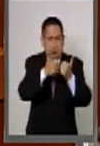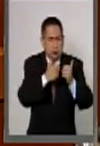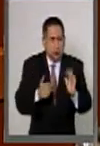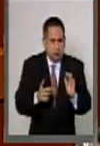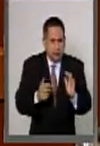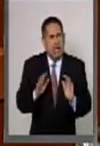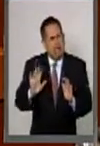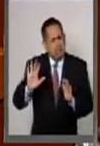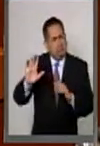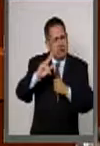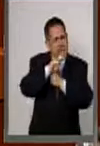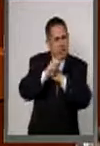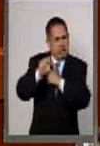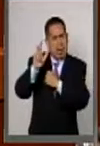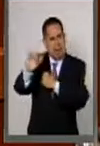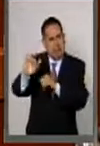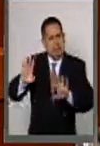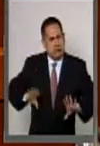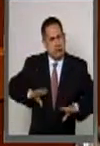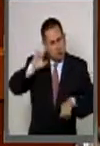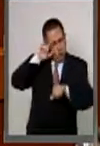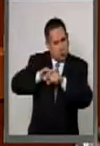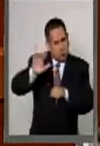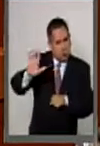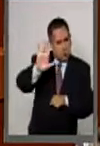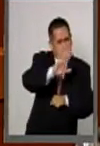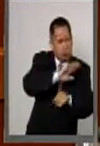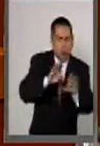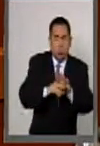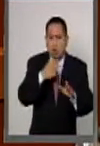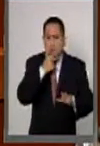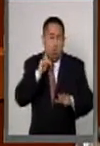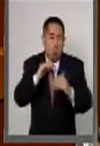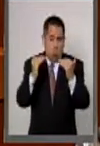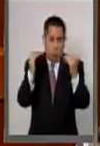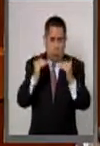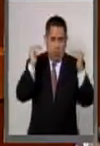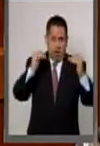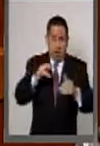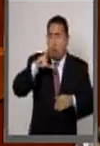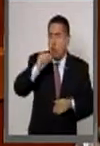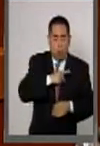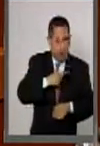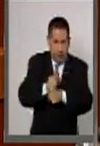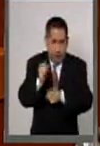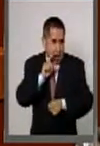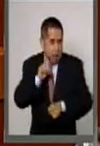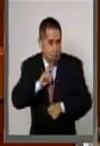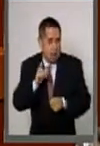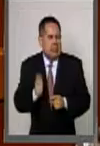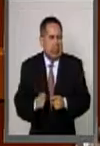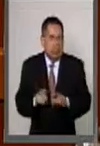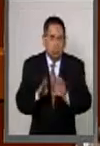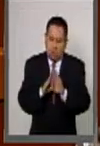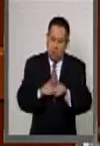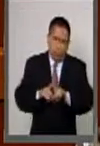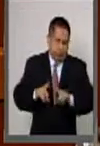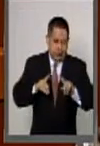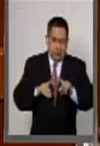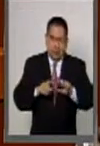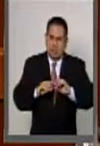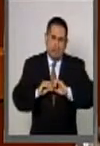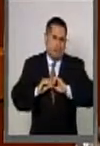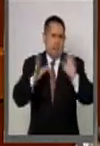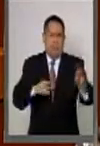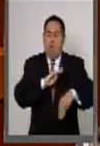nación tiene sus peculiaridades, la lucha por la equidad de género y la no violencia hacia las mujeres, trasciende las fronteras de las